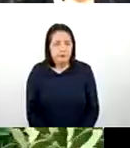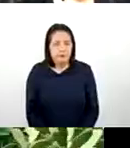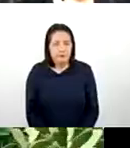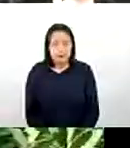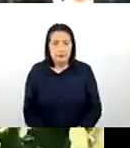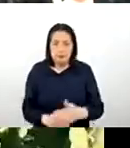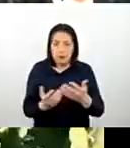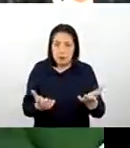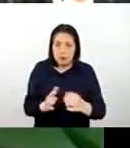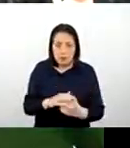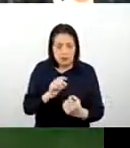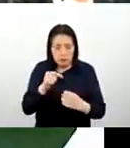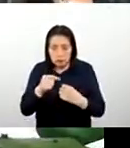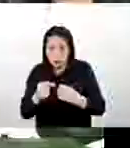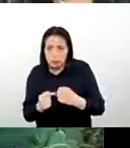la tuna y más.